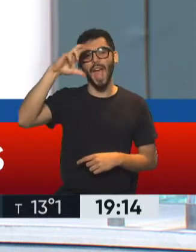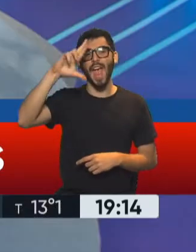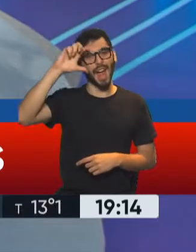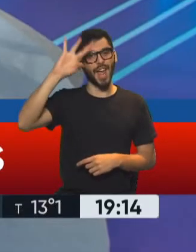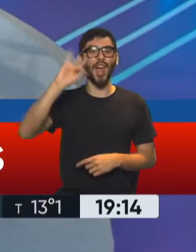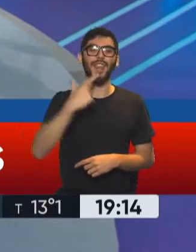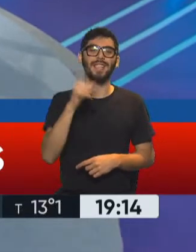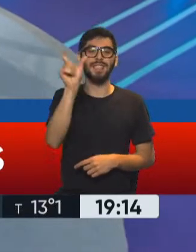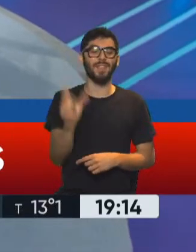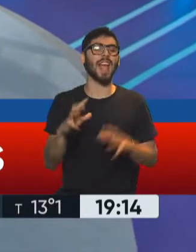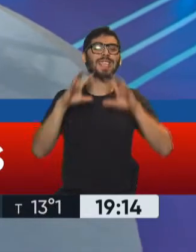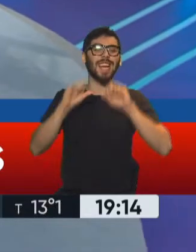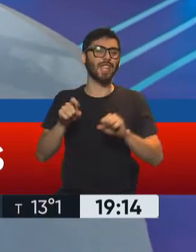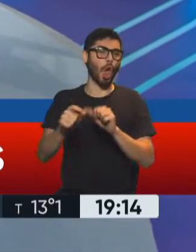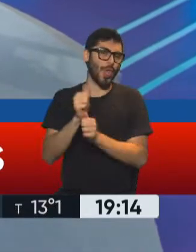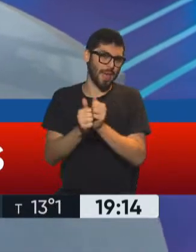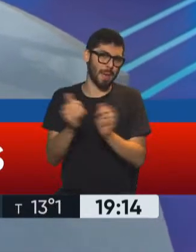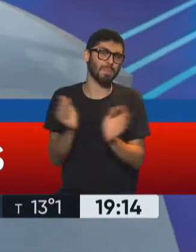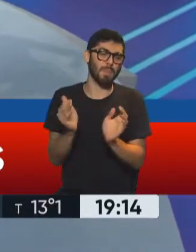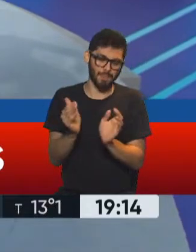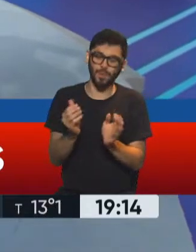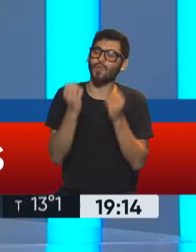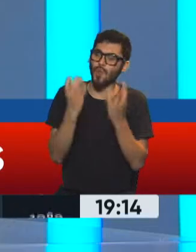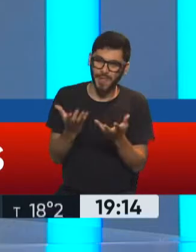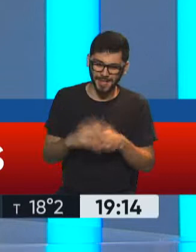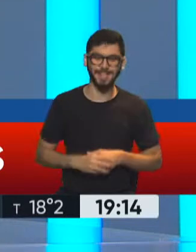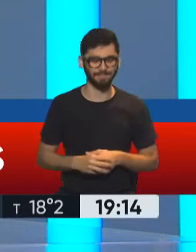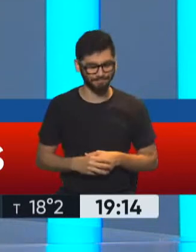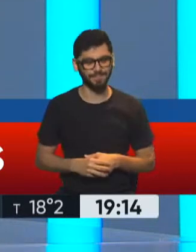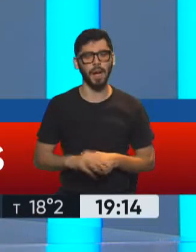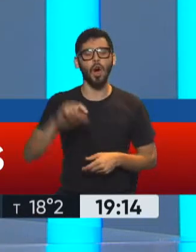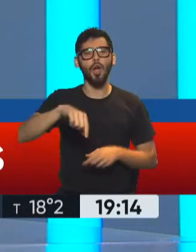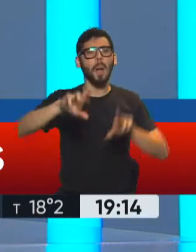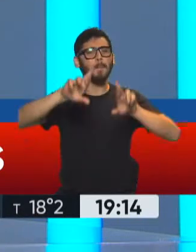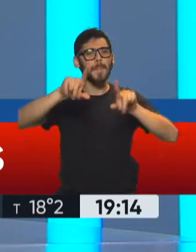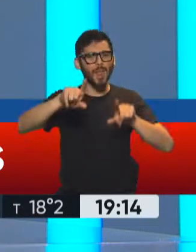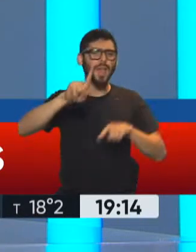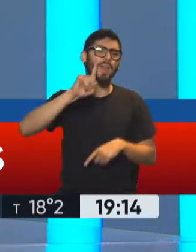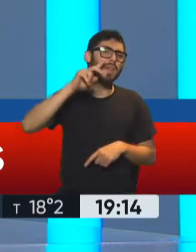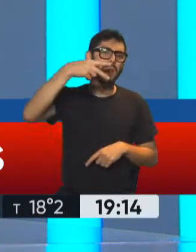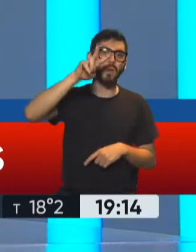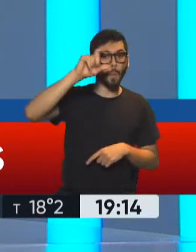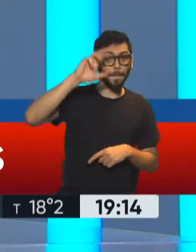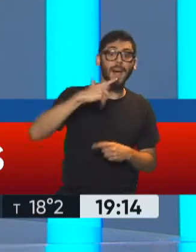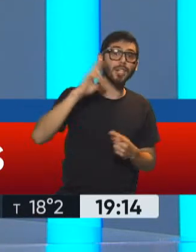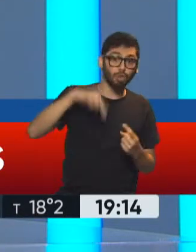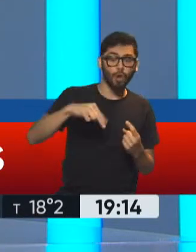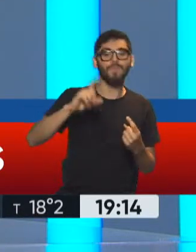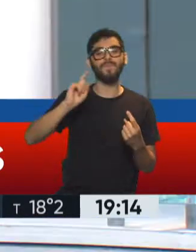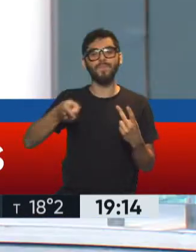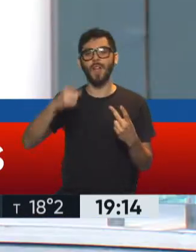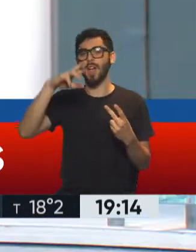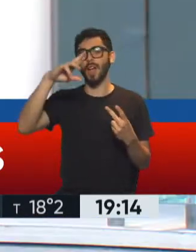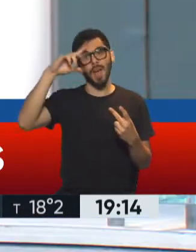Emprendedores de la Nación. Guillermo, ¿cómo estás? Buenas noches. Muy bien, ¿cómo estás, Gabriela? Hoy vamos a hablar del plan de inversión y programa de recuperación productiva a nivel nacional.